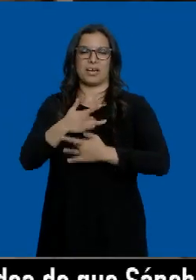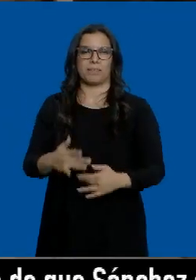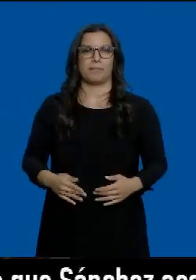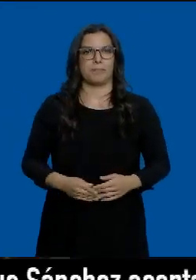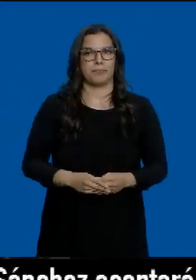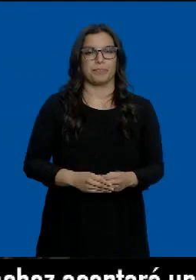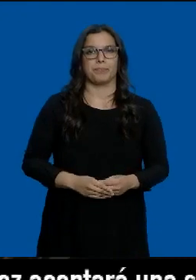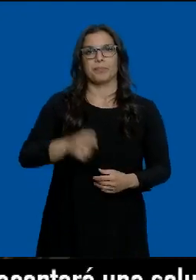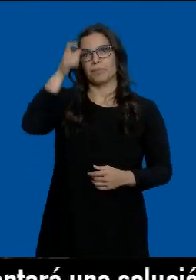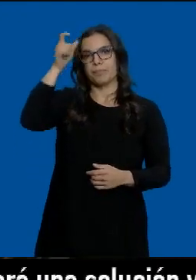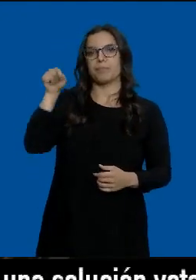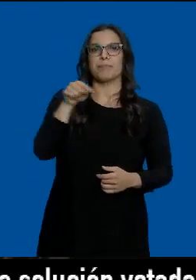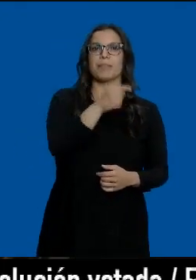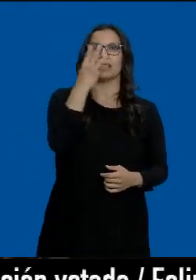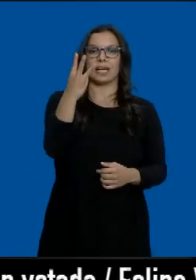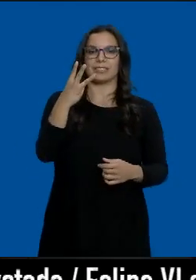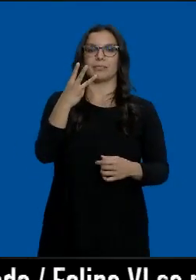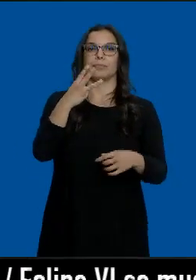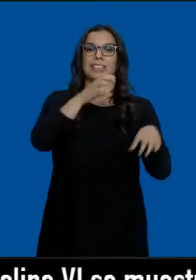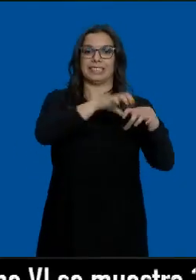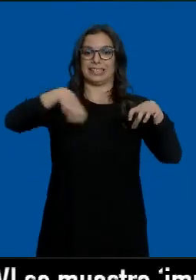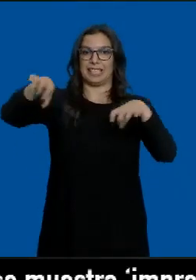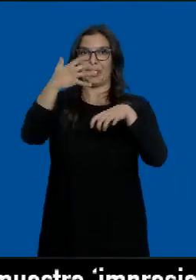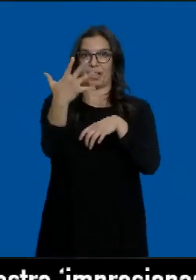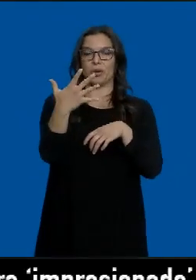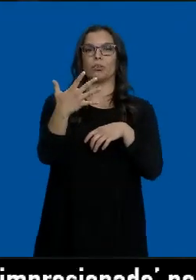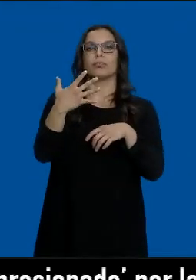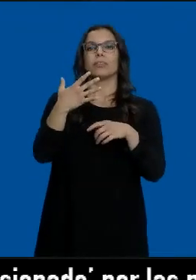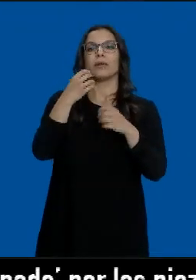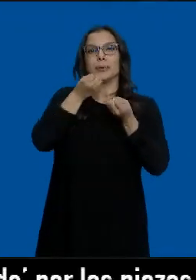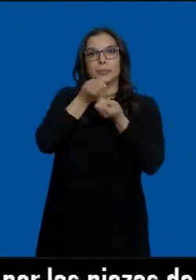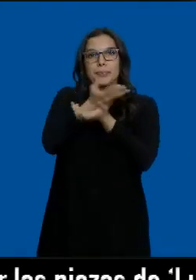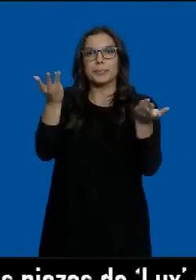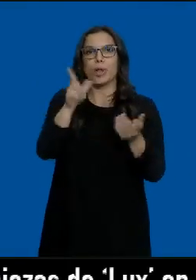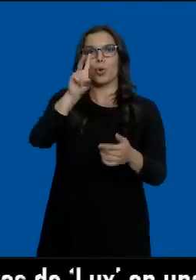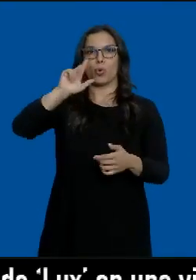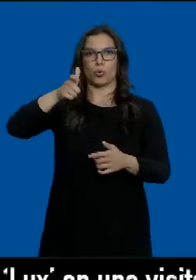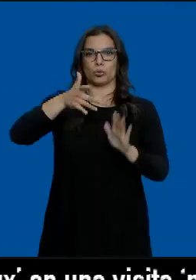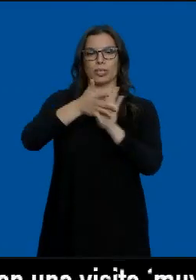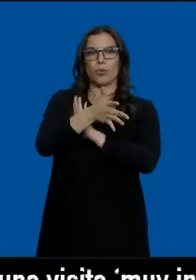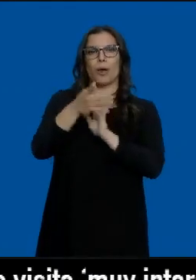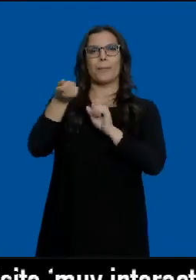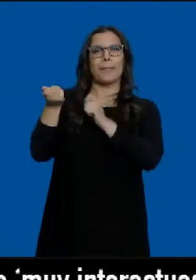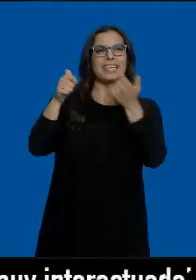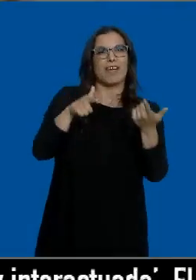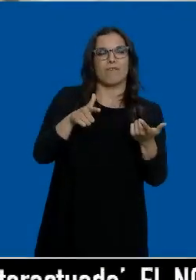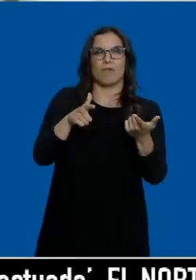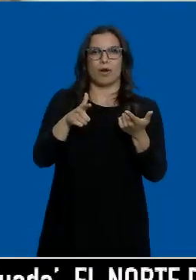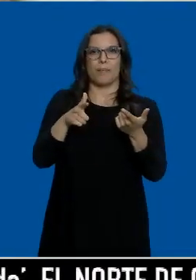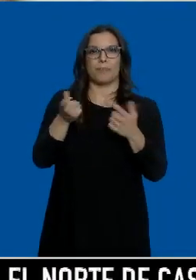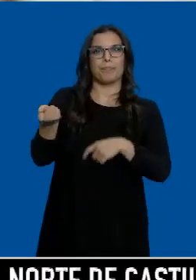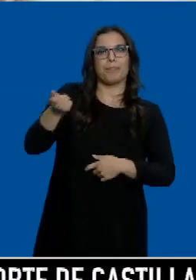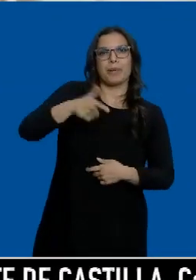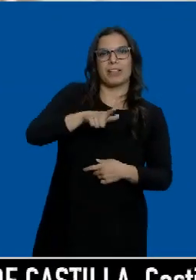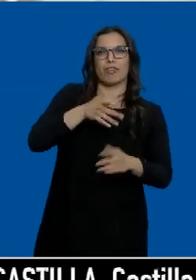Tres localidades, cinco sedes y un mensaje. LUX, la luz que abre la puerta. La metáfora LUX es una metáfora que es